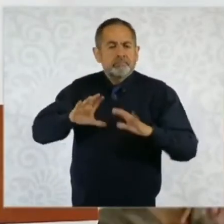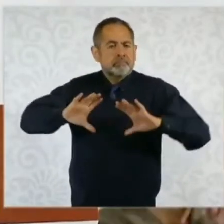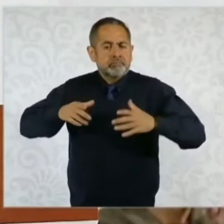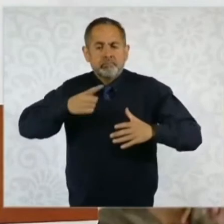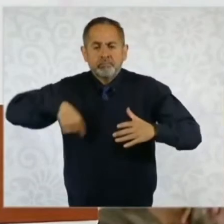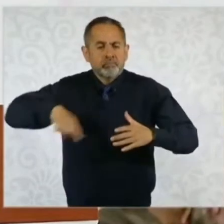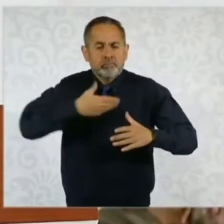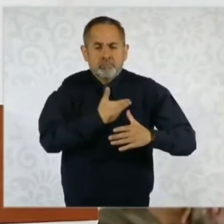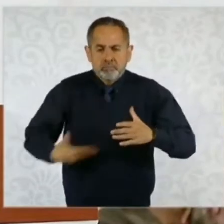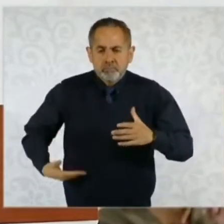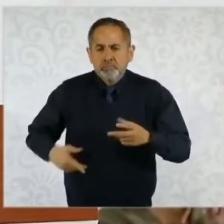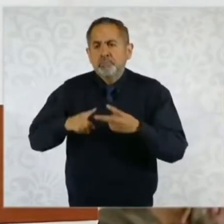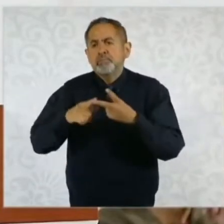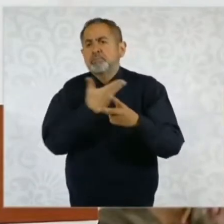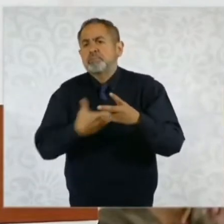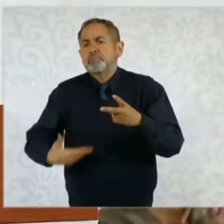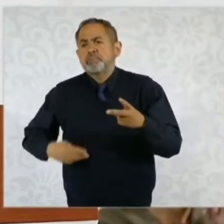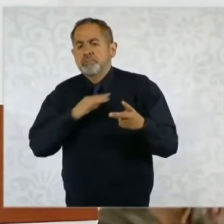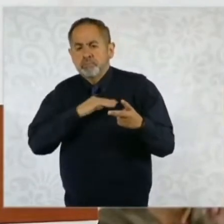Presidencias municipales,